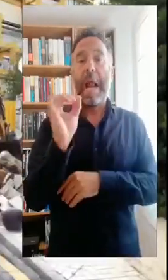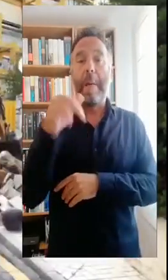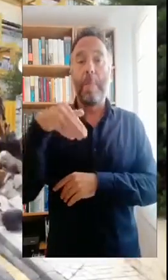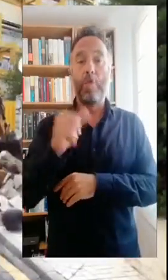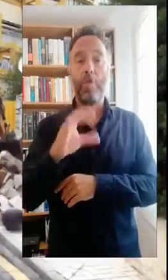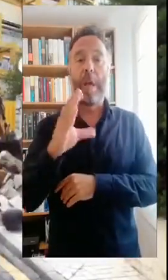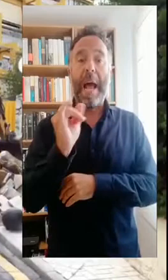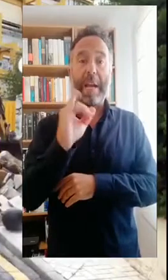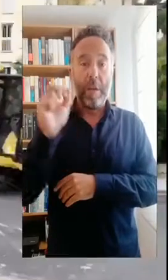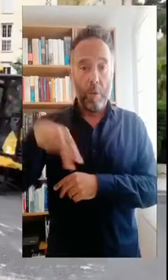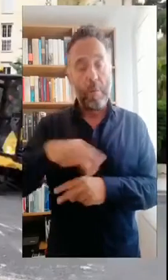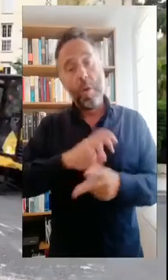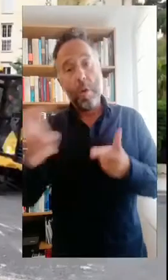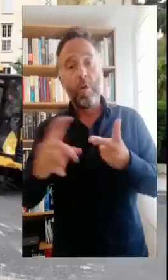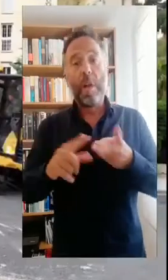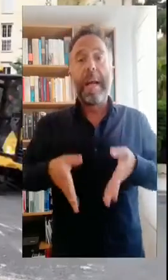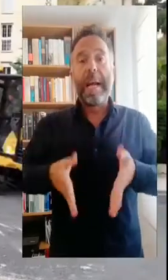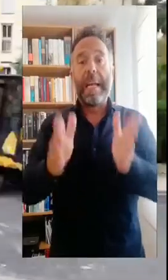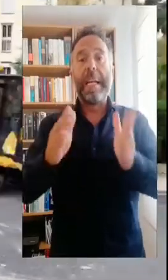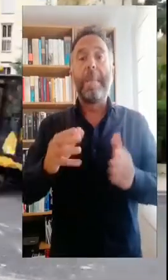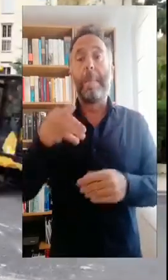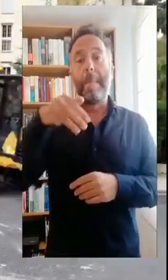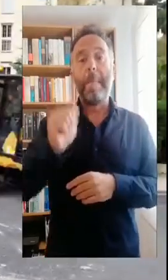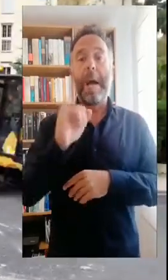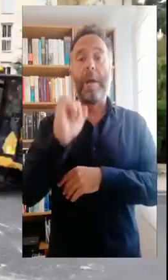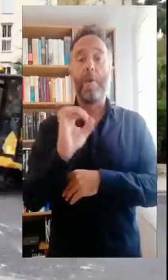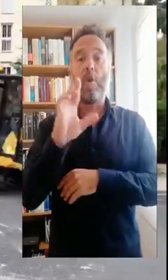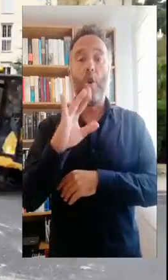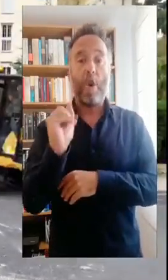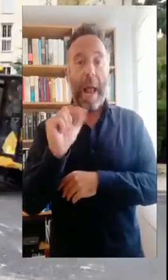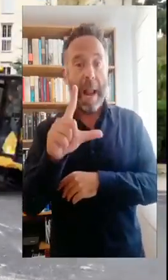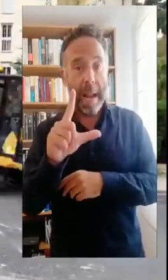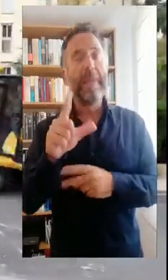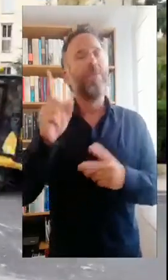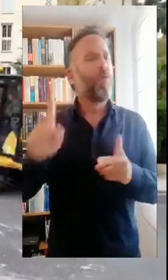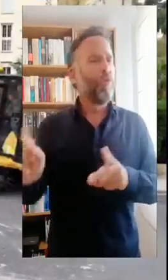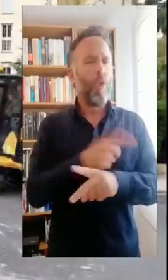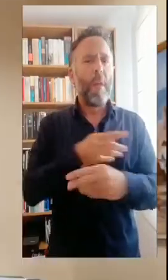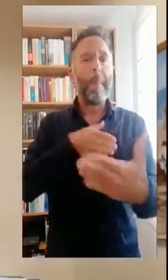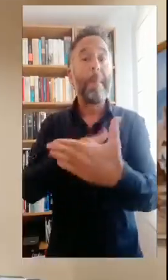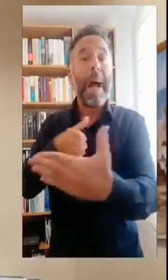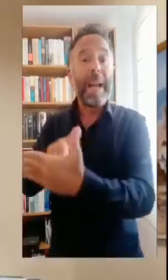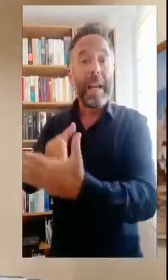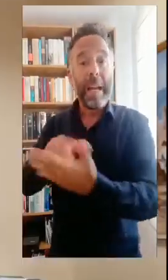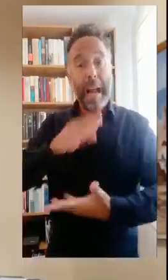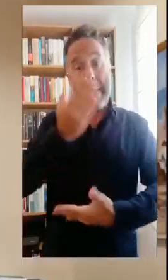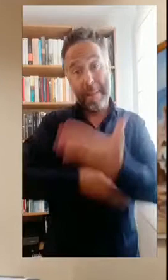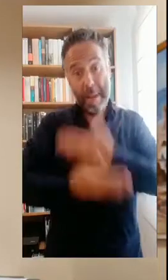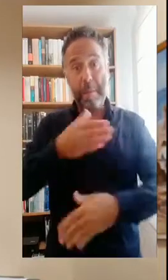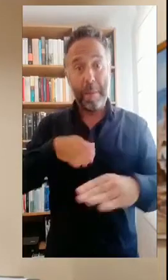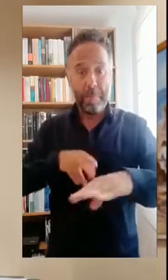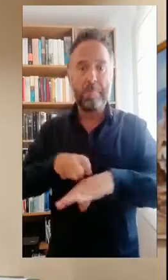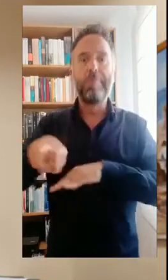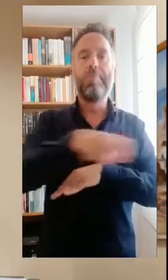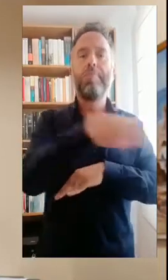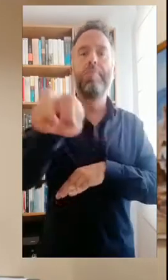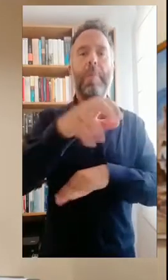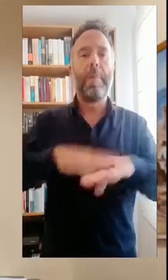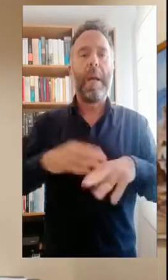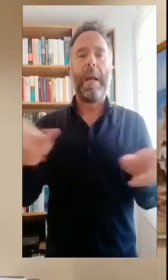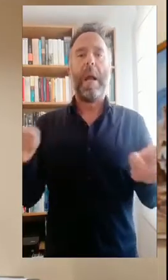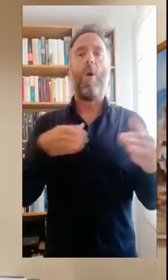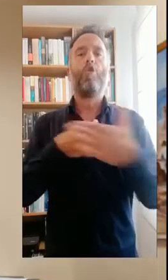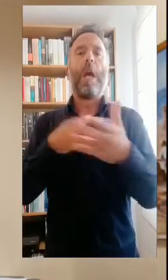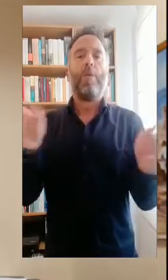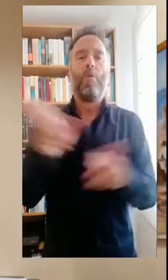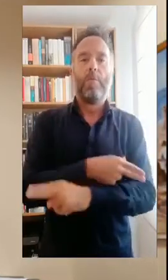En la zona ya de Mayorazgo, concretamente en la calle Mayoral, también estamos eliminando toda la barrera arquitectónica para que ese espacio sea libre